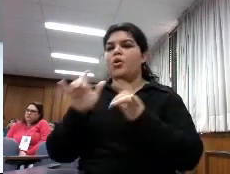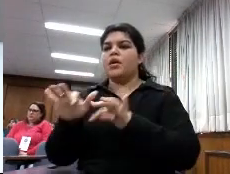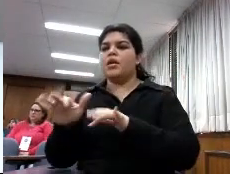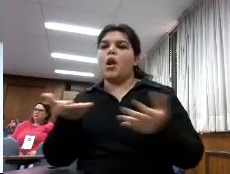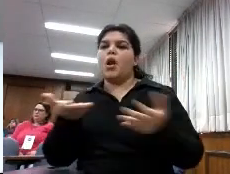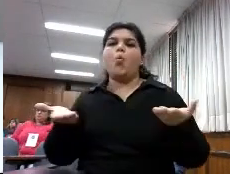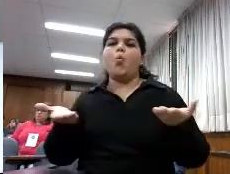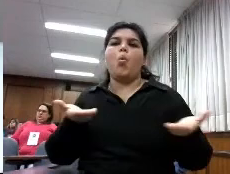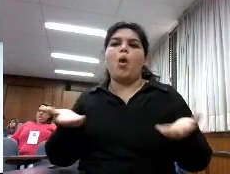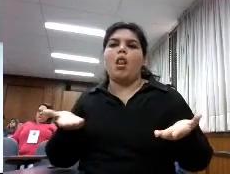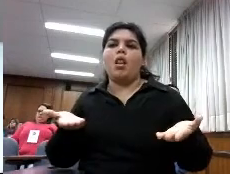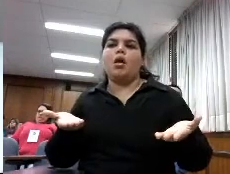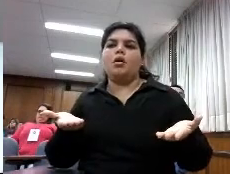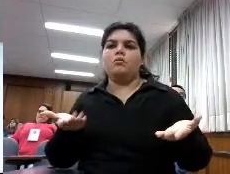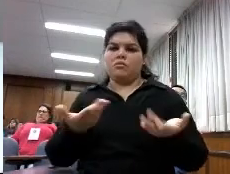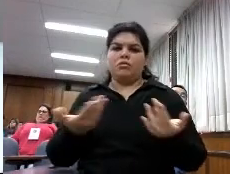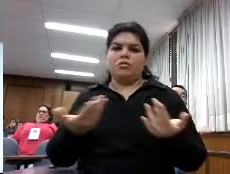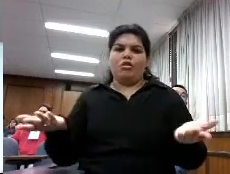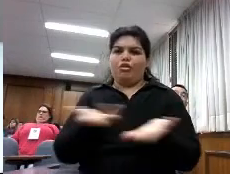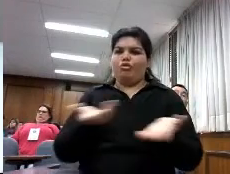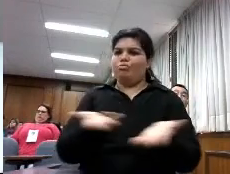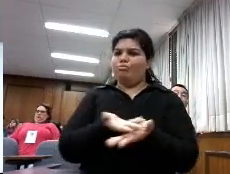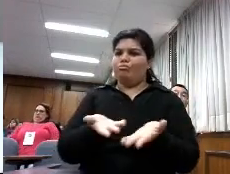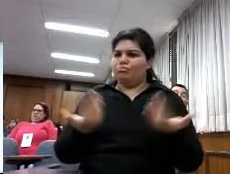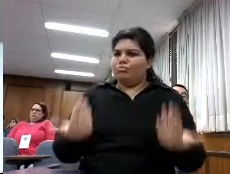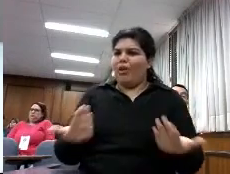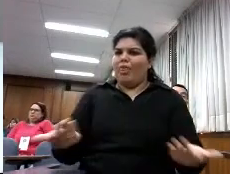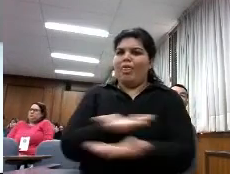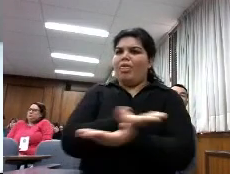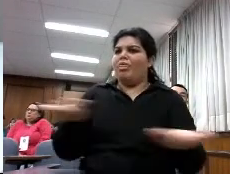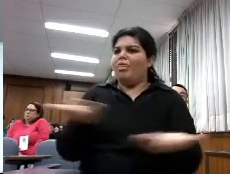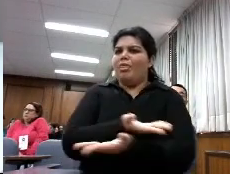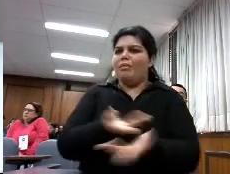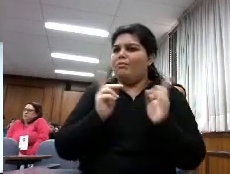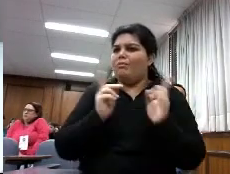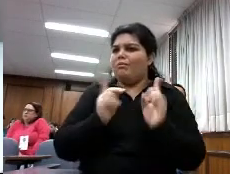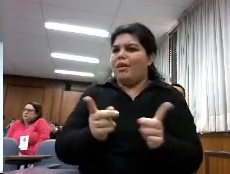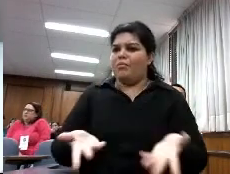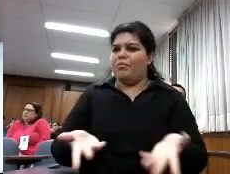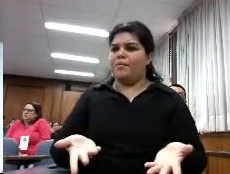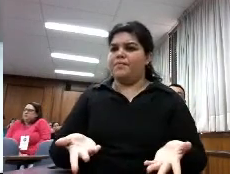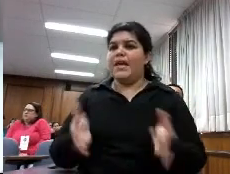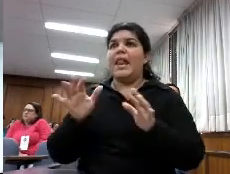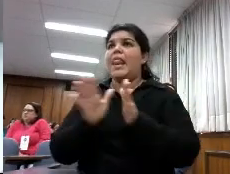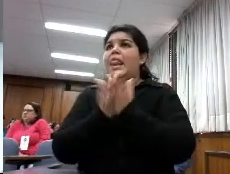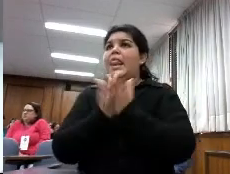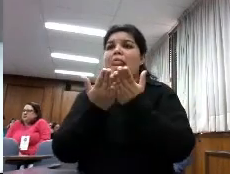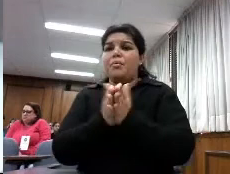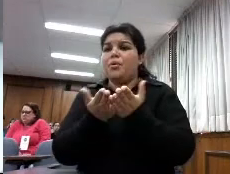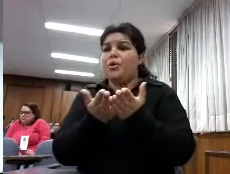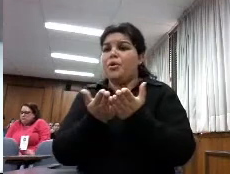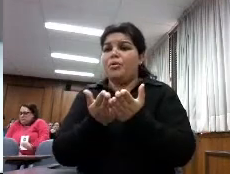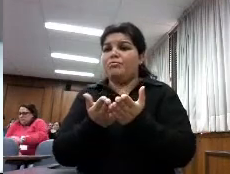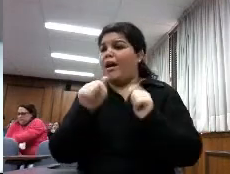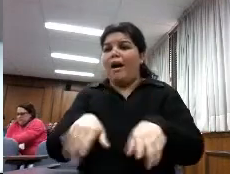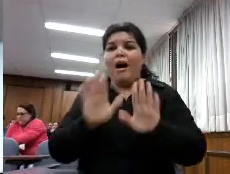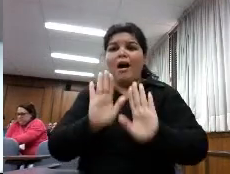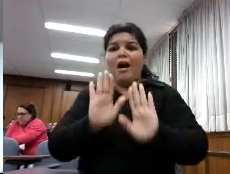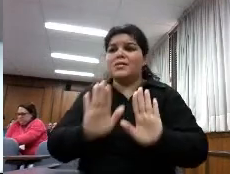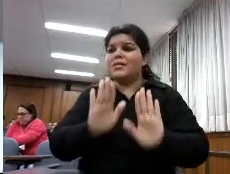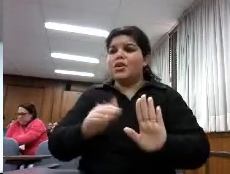fuera incompatible ya dijo la comunidad europea que un libro es un libro independientemente de donde esté